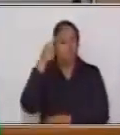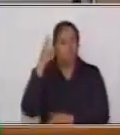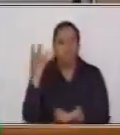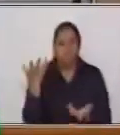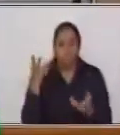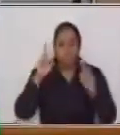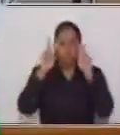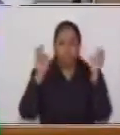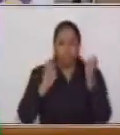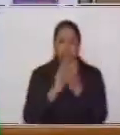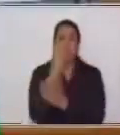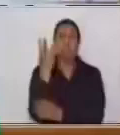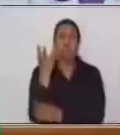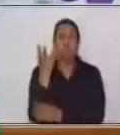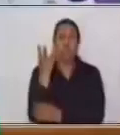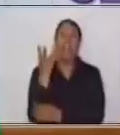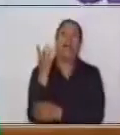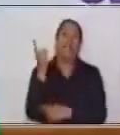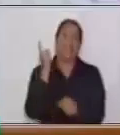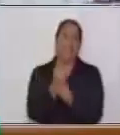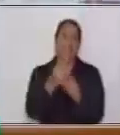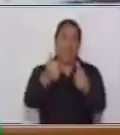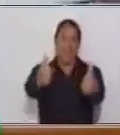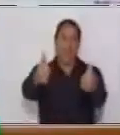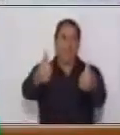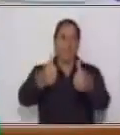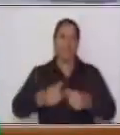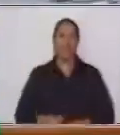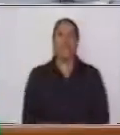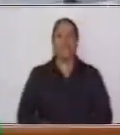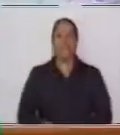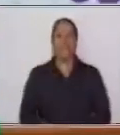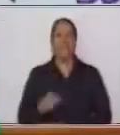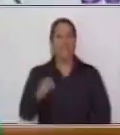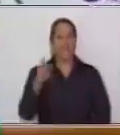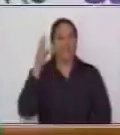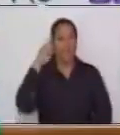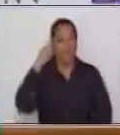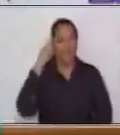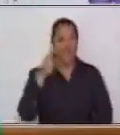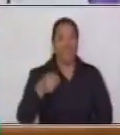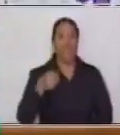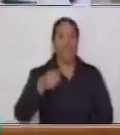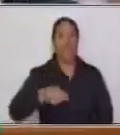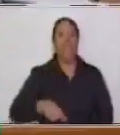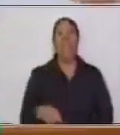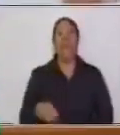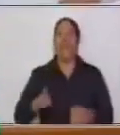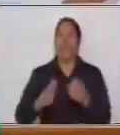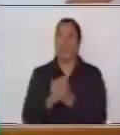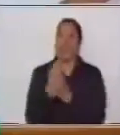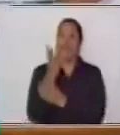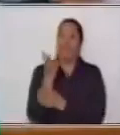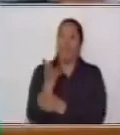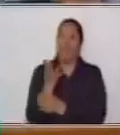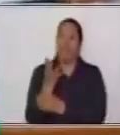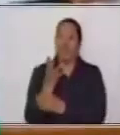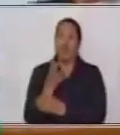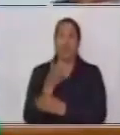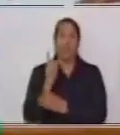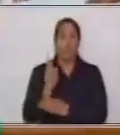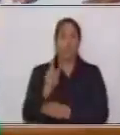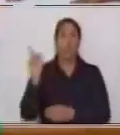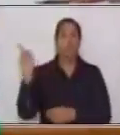Muy bien. Recordemos que las plantas son